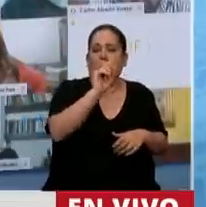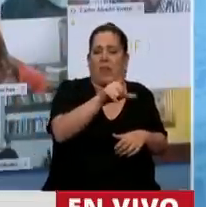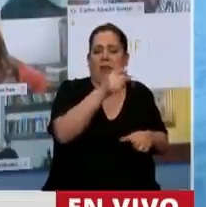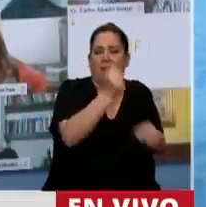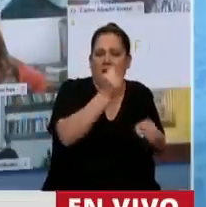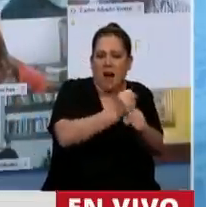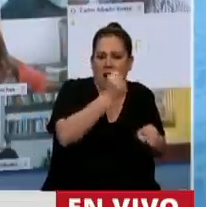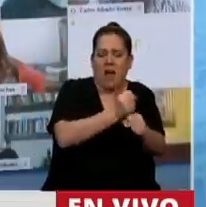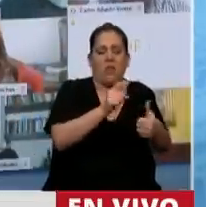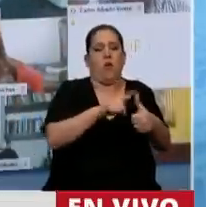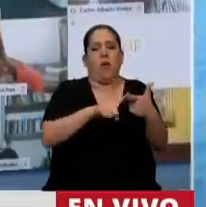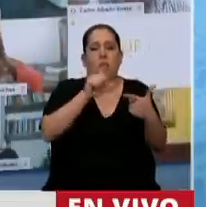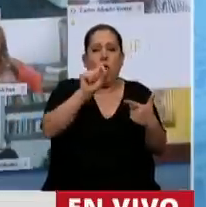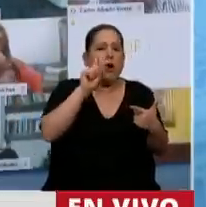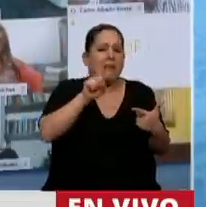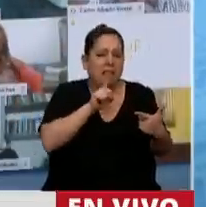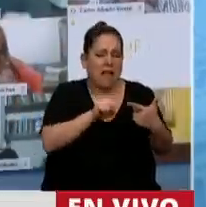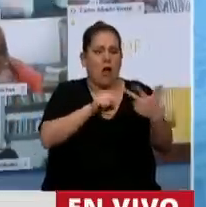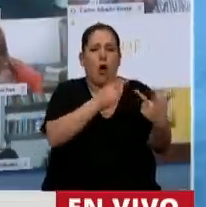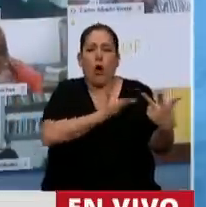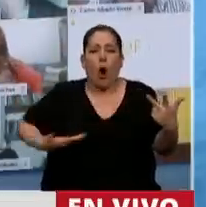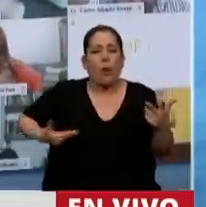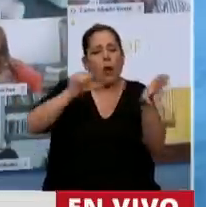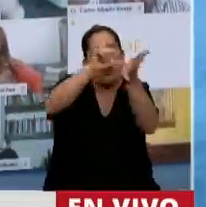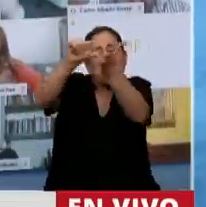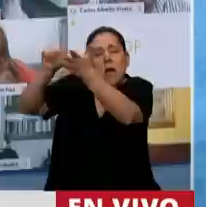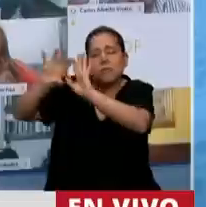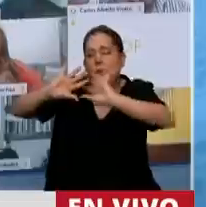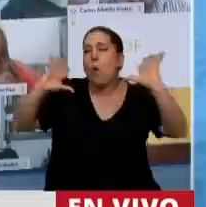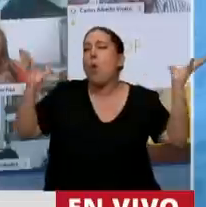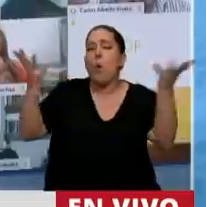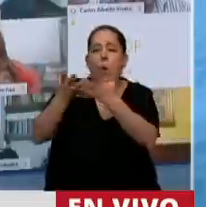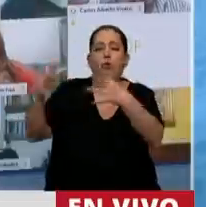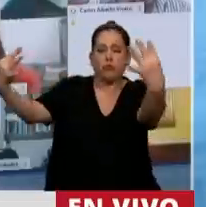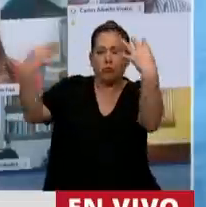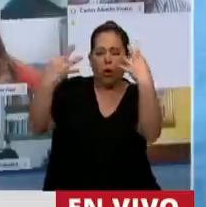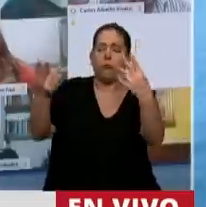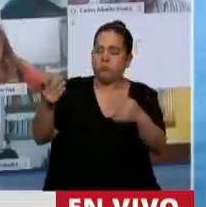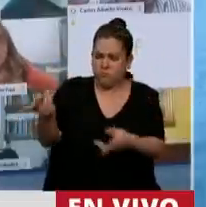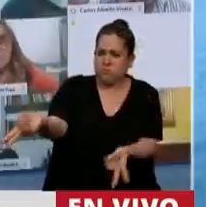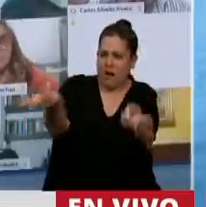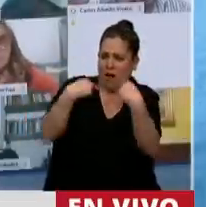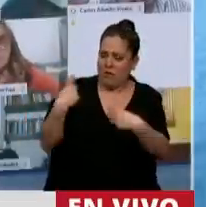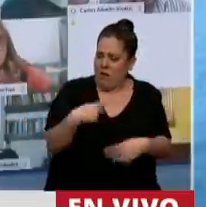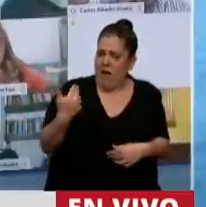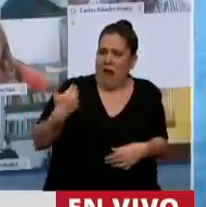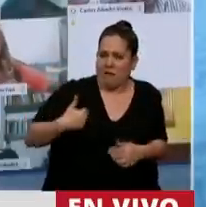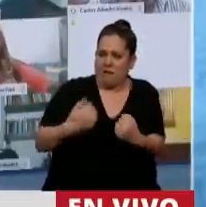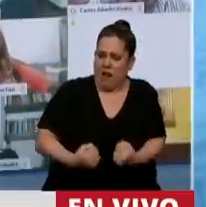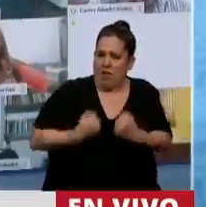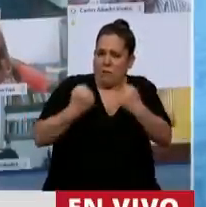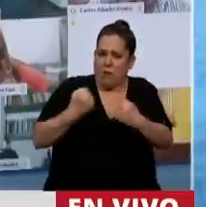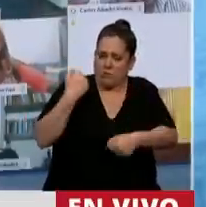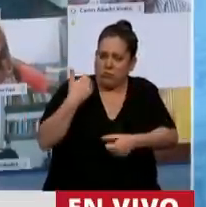Trabajadores, los gobiernos de todo el mundo reconocen el esfuerzo que está haciendo la Argentina. Leen los